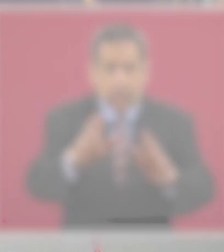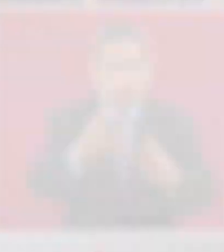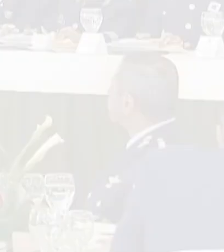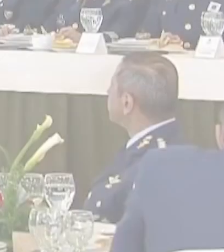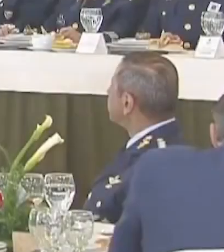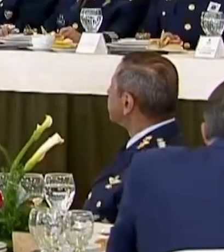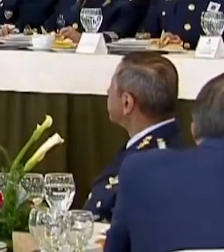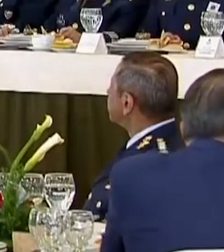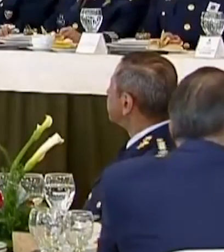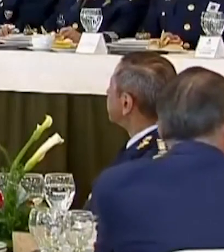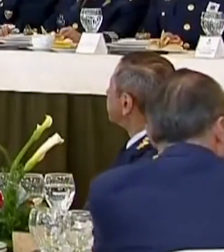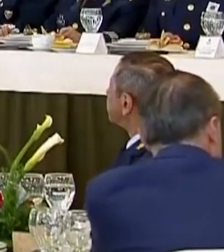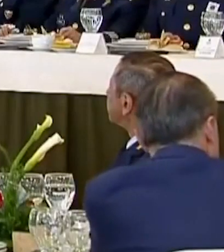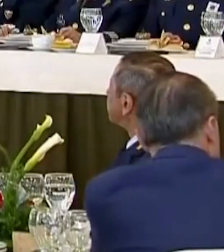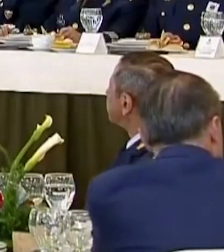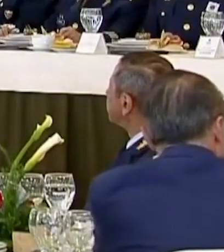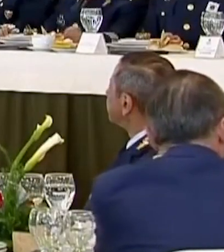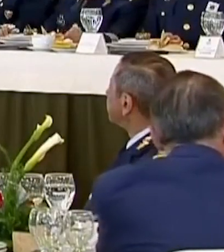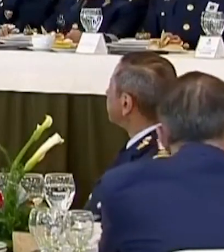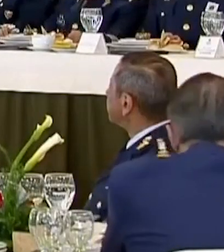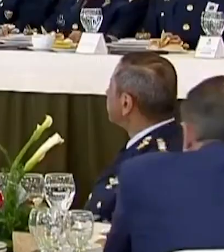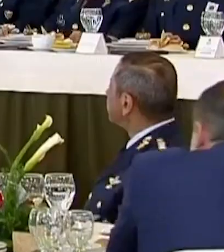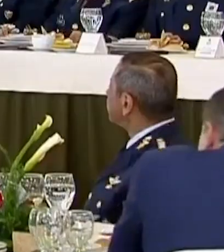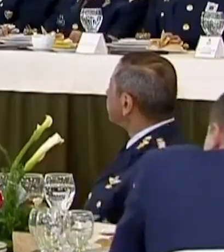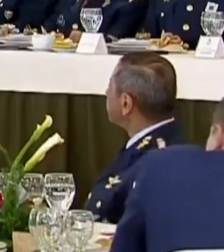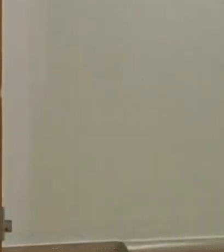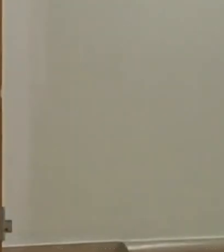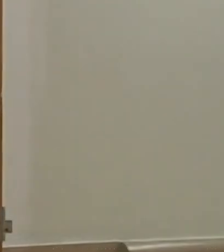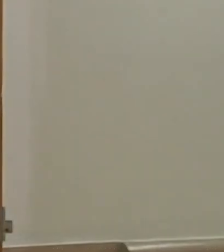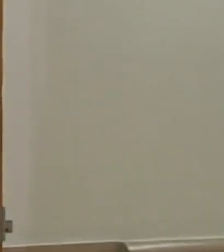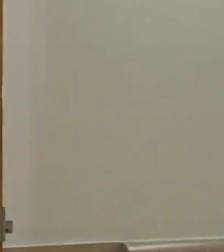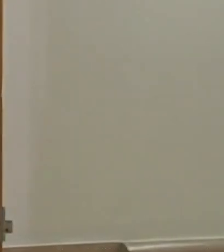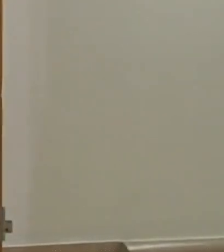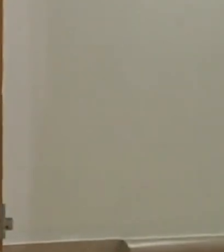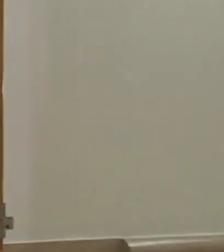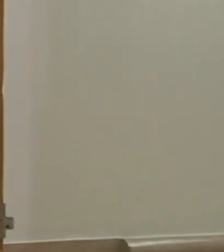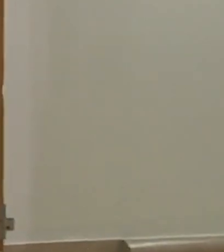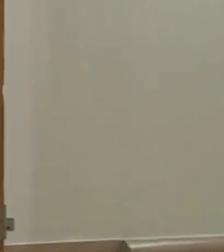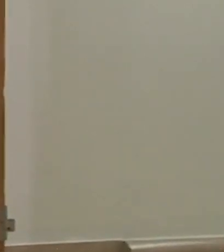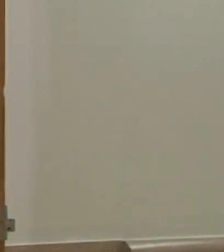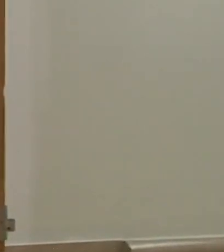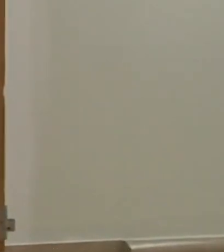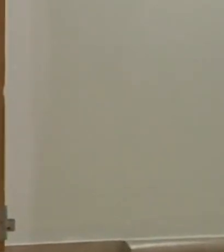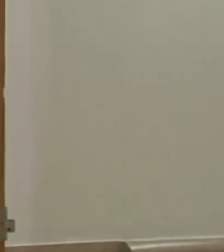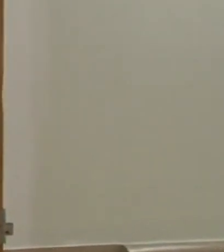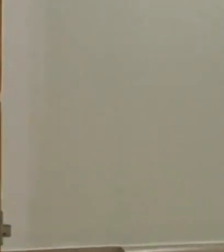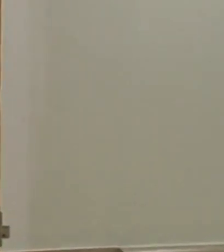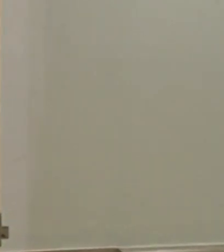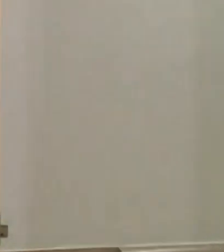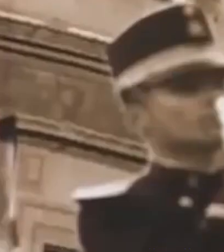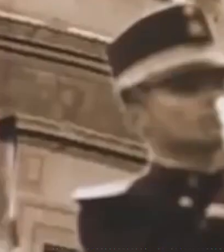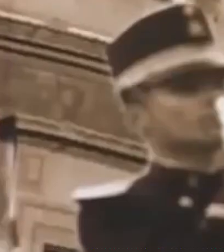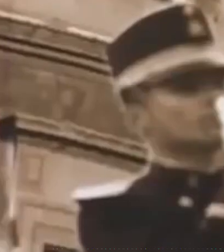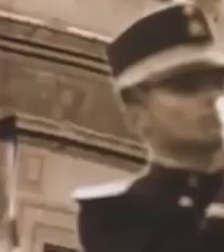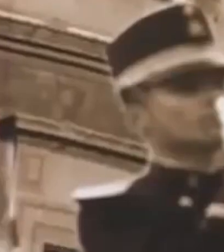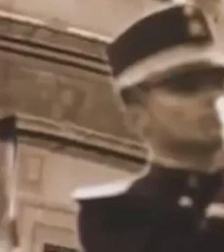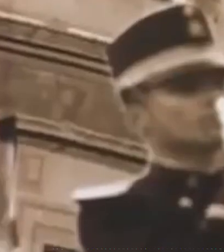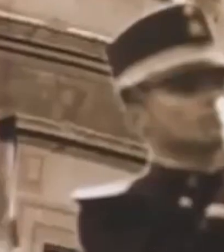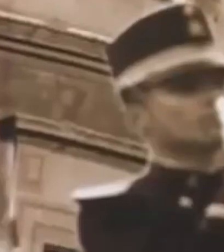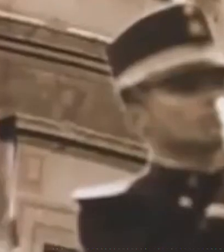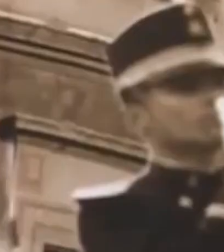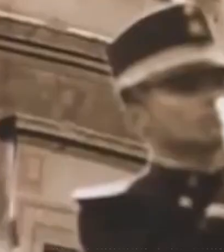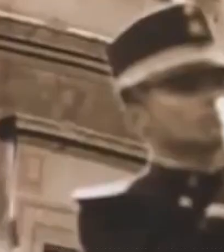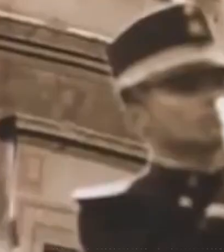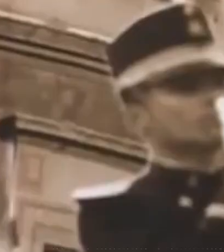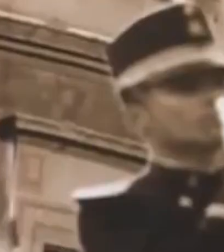inédita, ya que se detuvo al general Cienfuegos por la misma acusación que a Genaro García Luna, quien fue secretario de Seguridad Pública durante